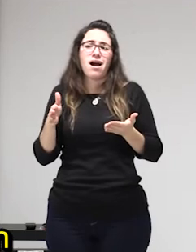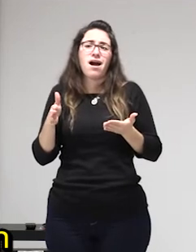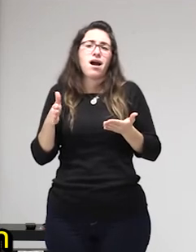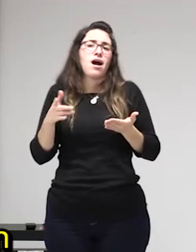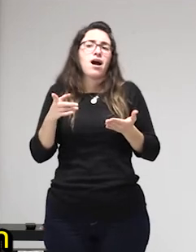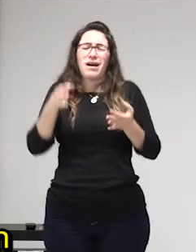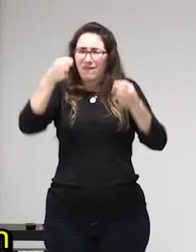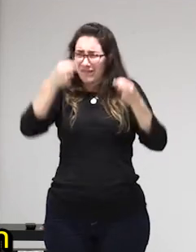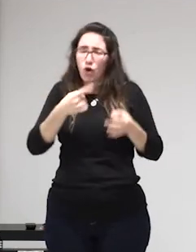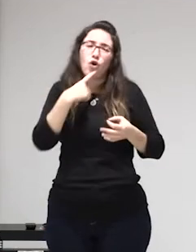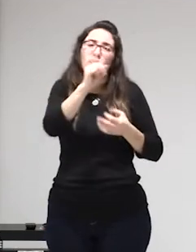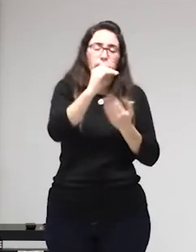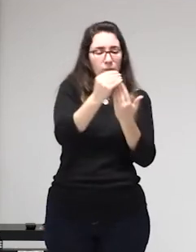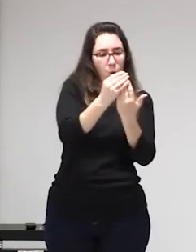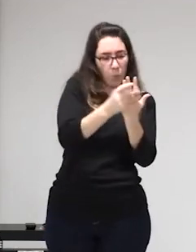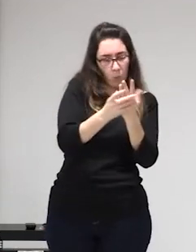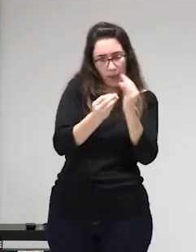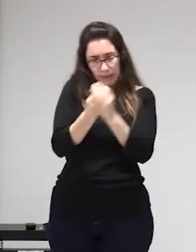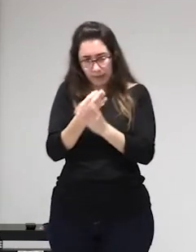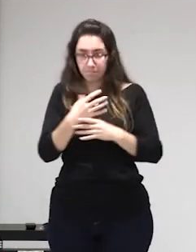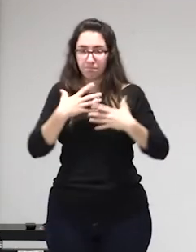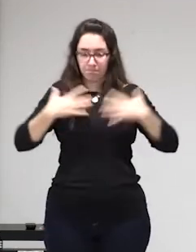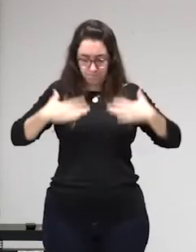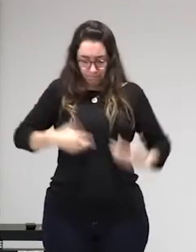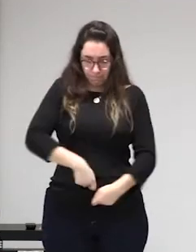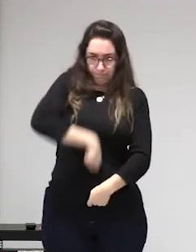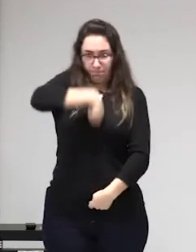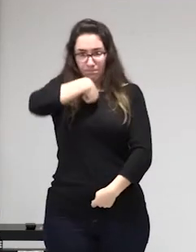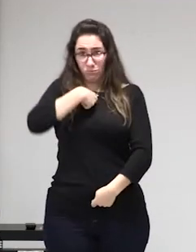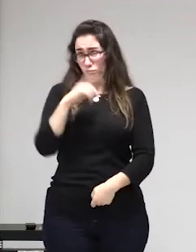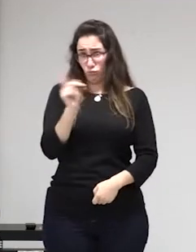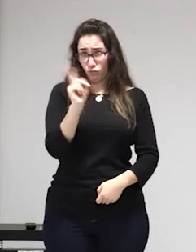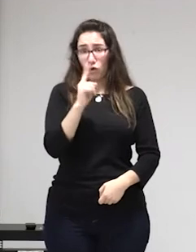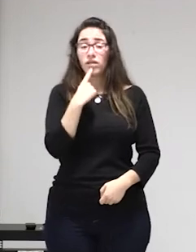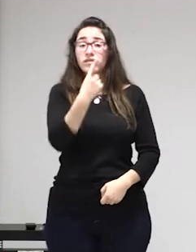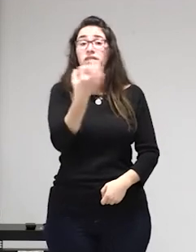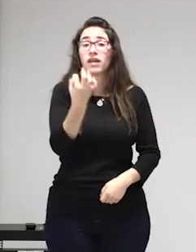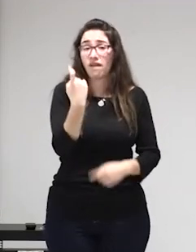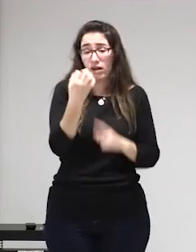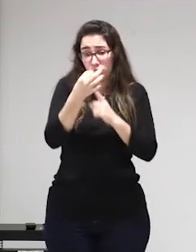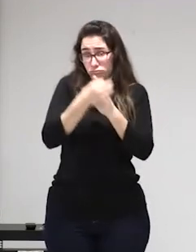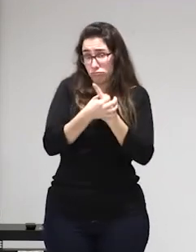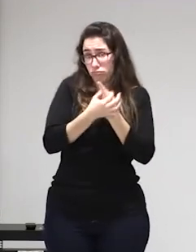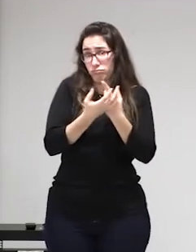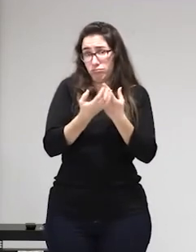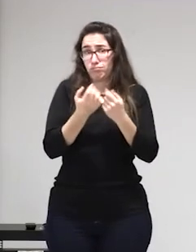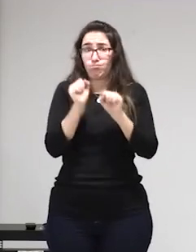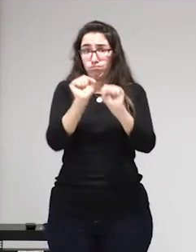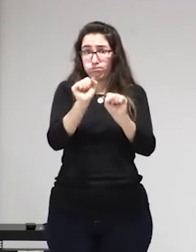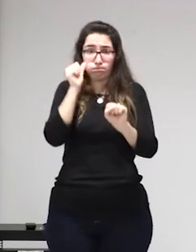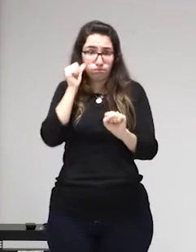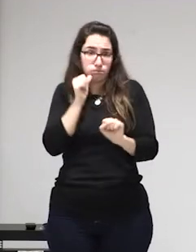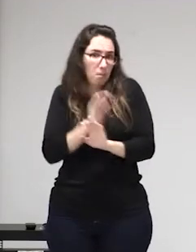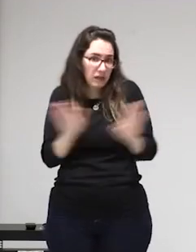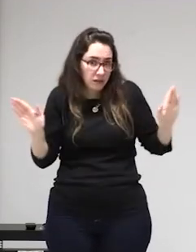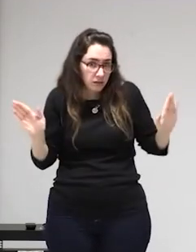es el impacto atroz de la prostitución en los cuerpos y la mente de las mujeres y también me gustaría preguntarte por eso por la salud mental por la salud física de las mujeres